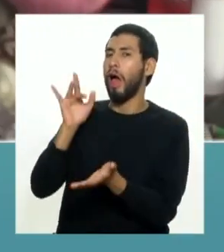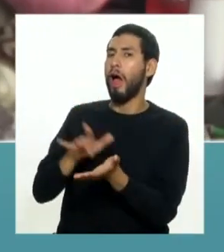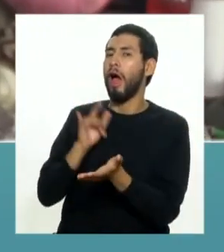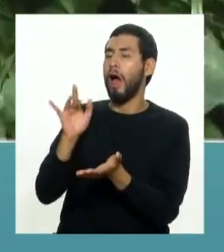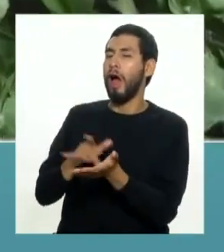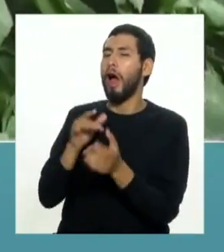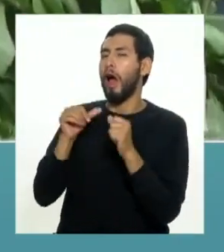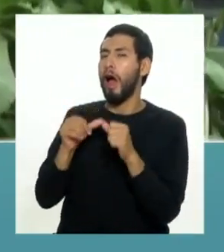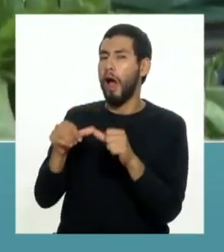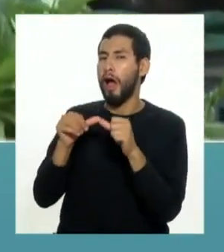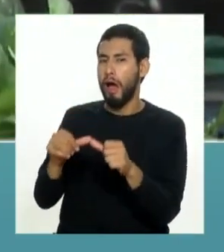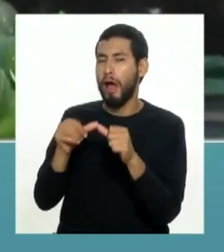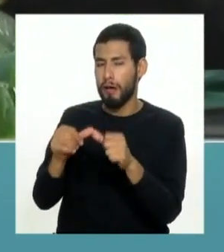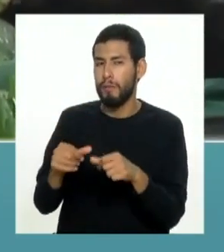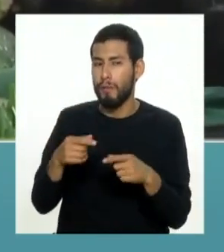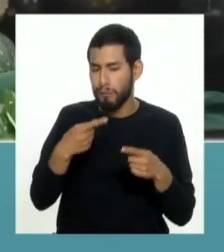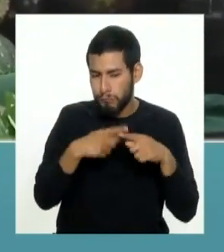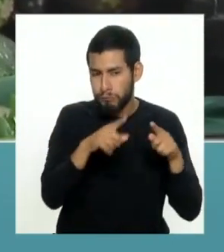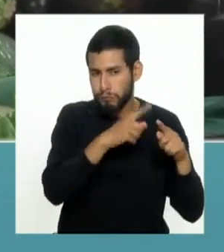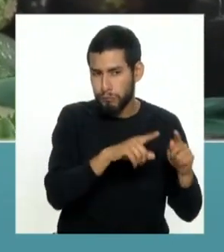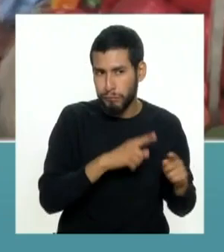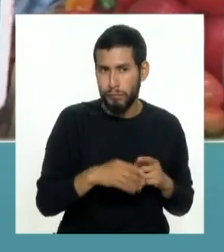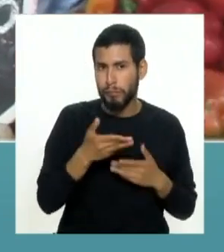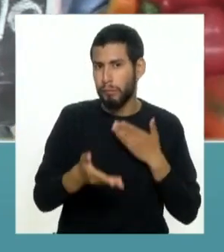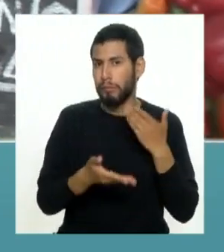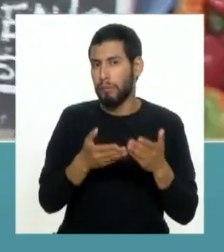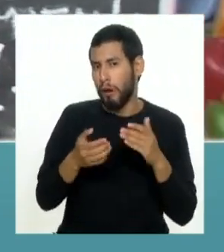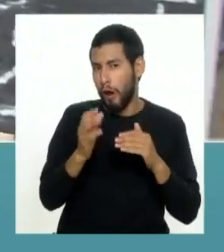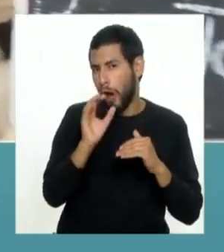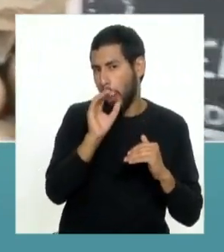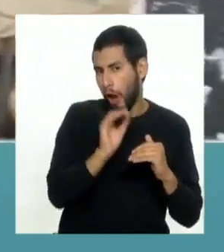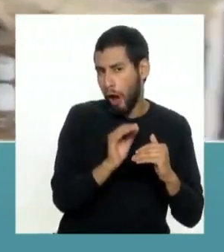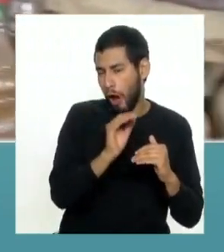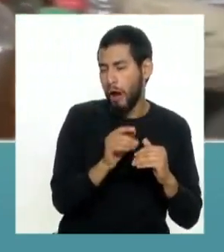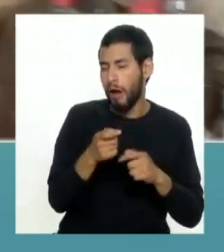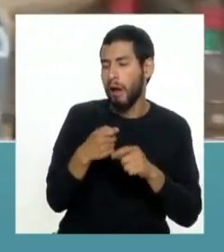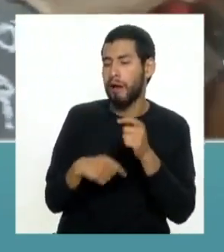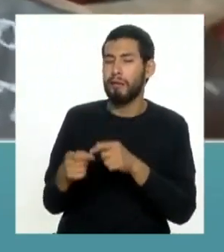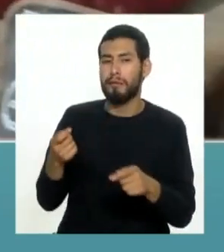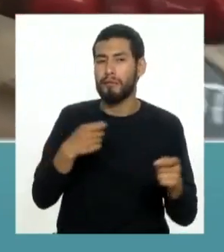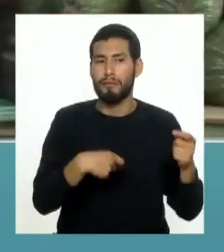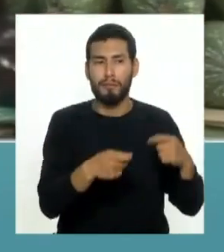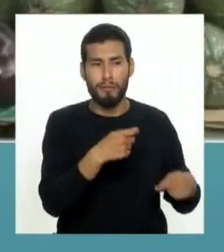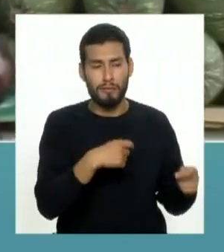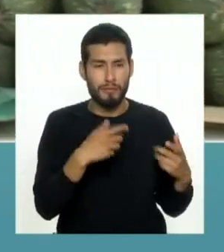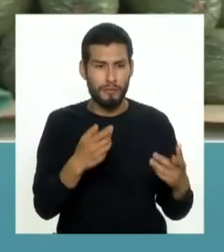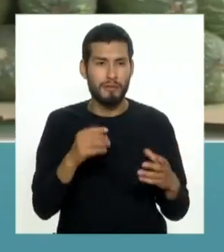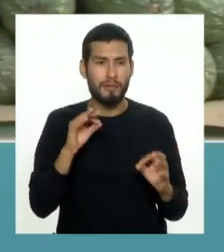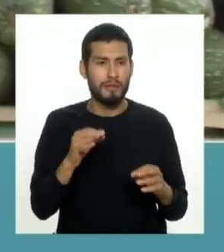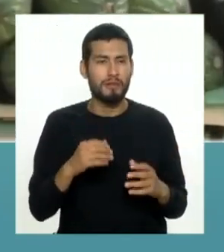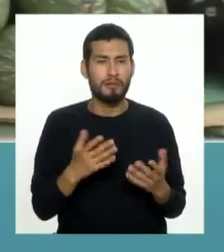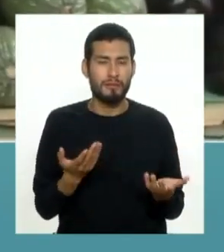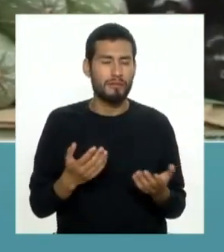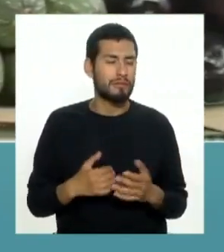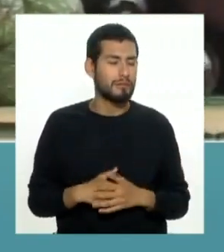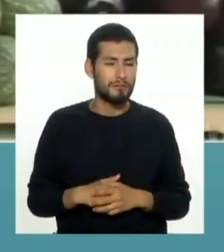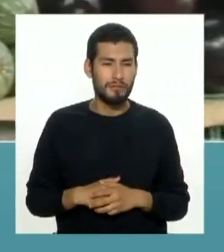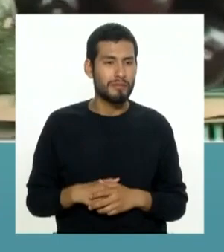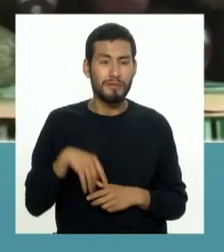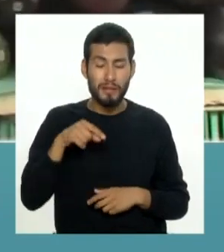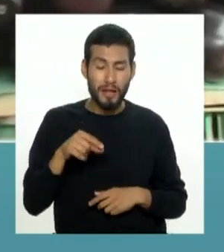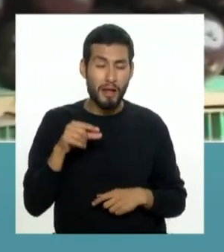práctica y vayan diversificando aún más productos a los que están aplicando la práctica reduflatoria y así